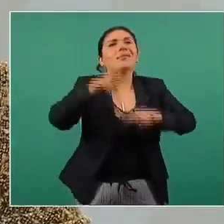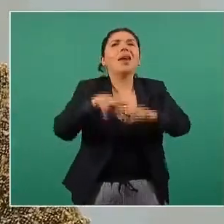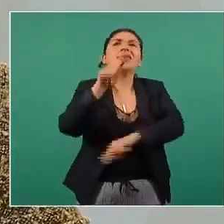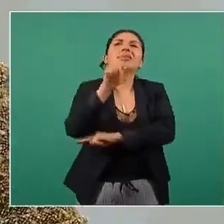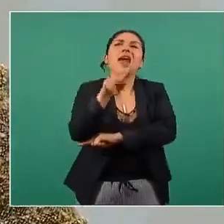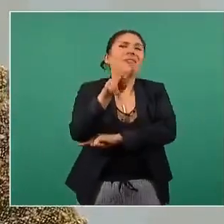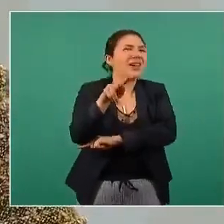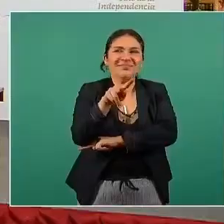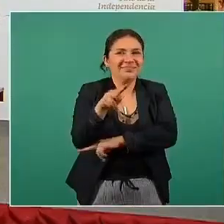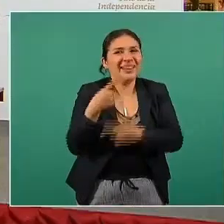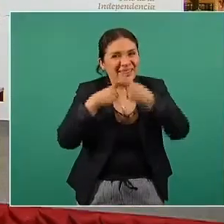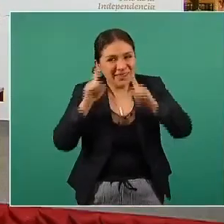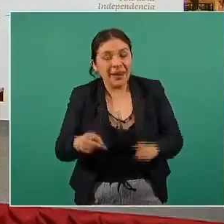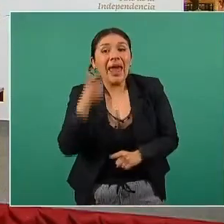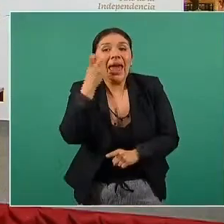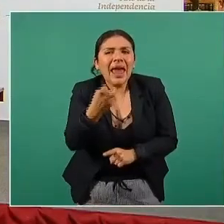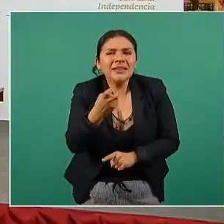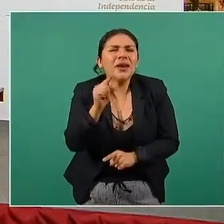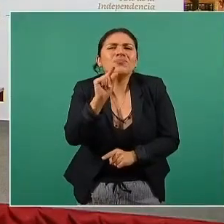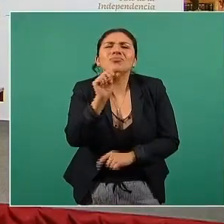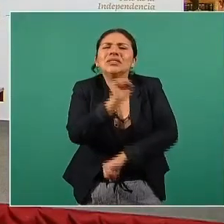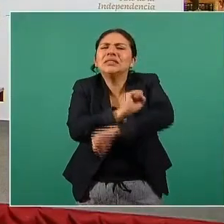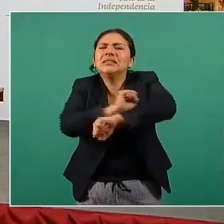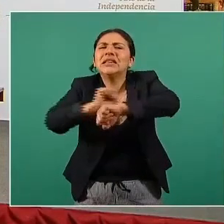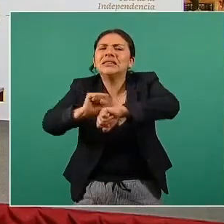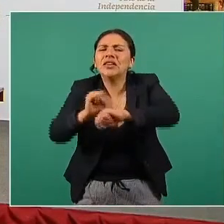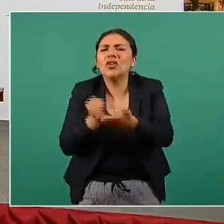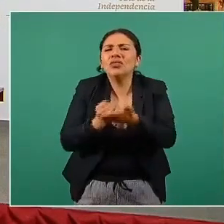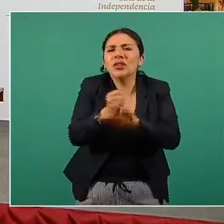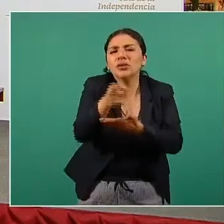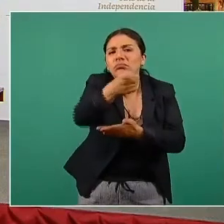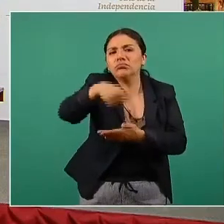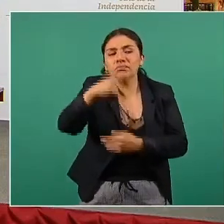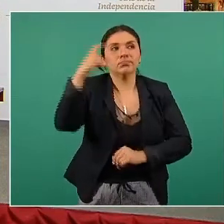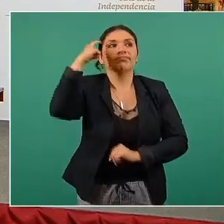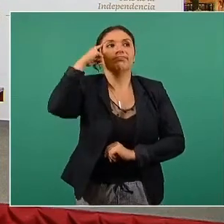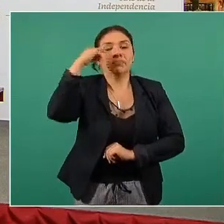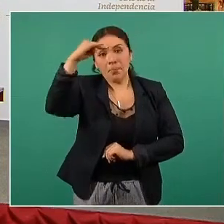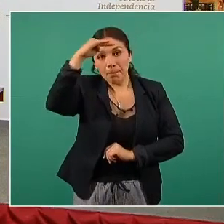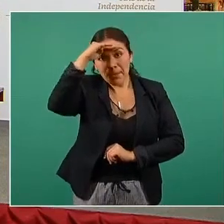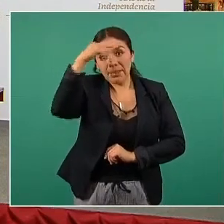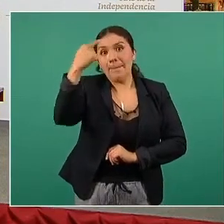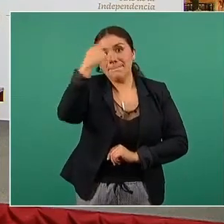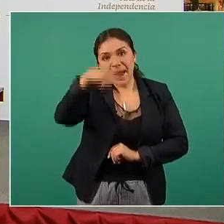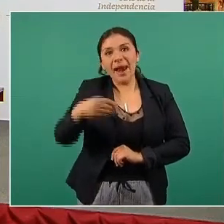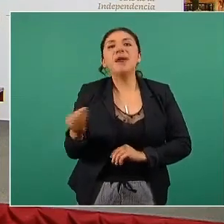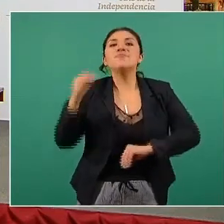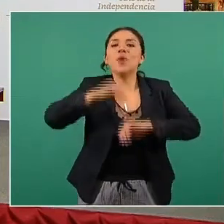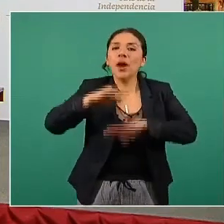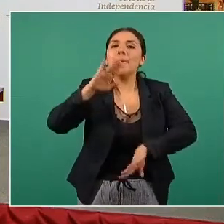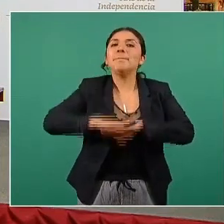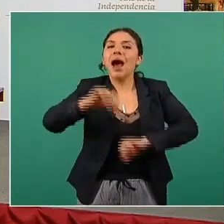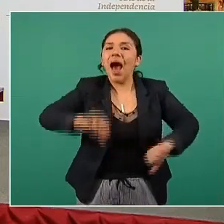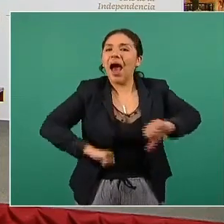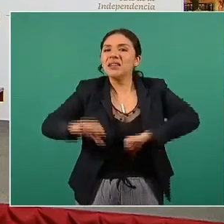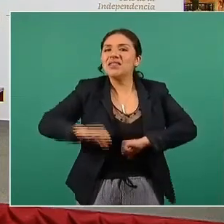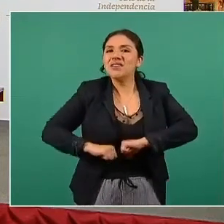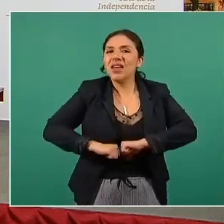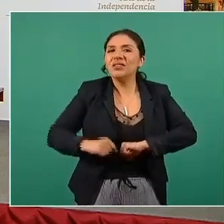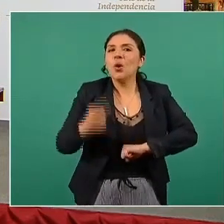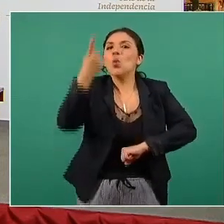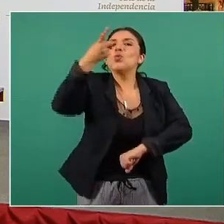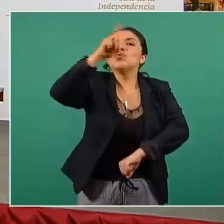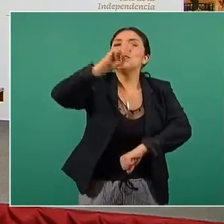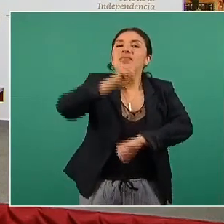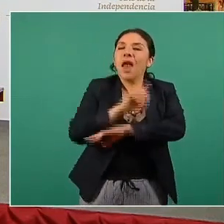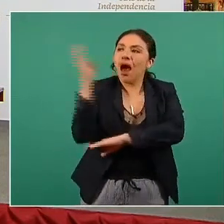esos son los tipos de decisiones que tenemos que tener para incorporar la actividad física a lo largo